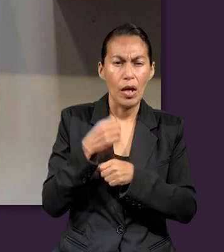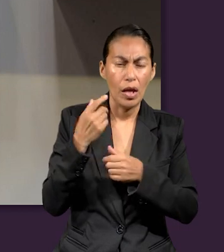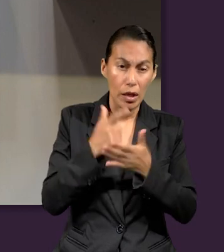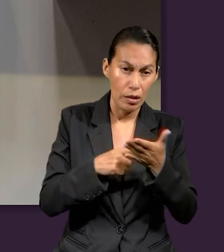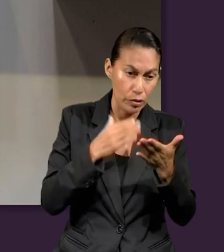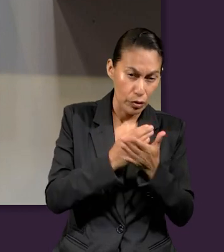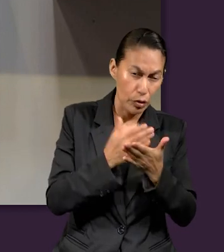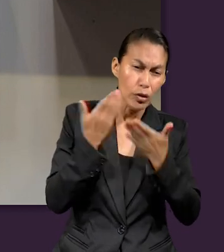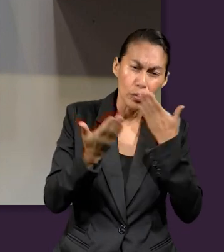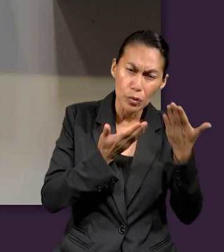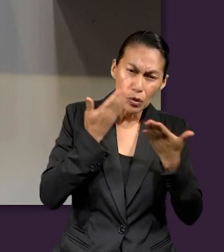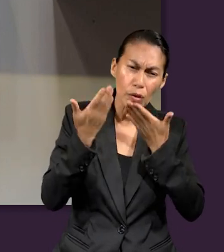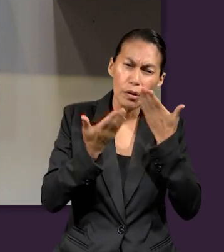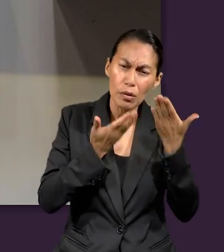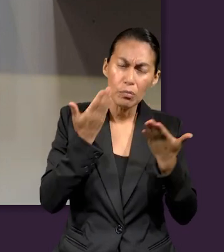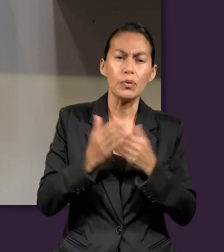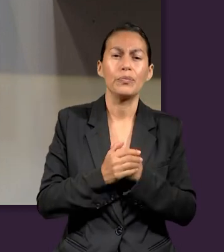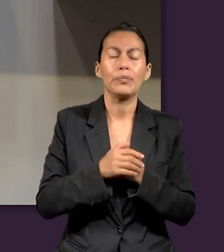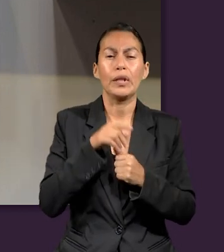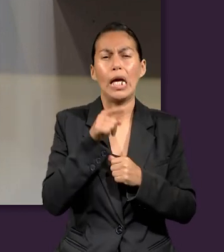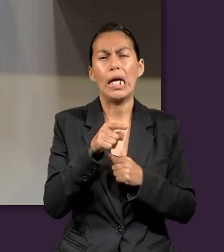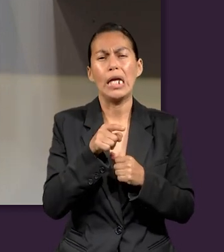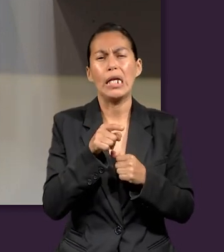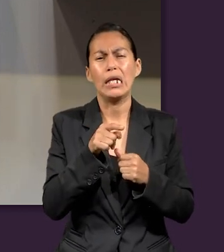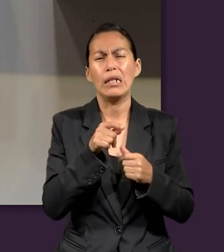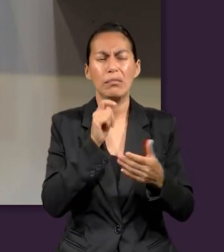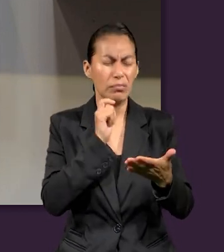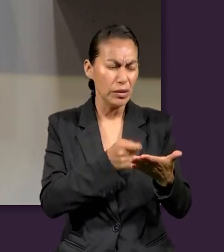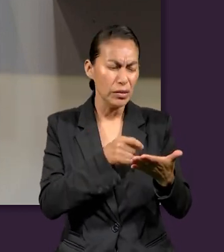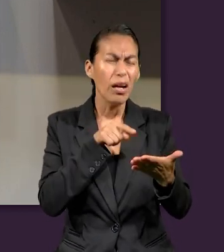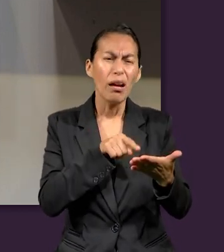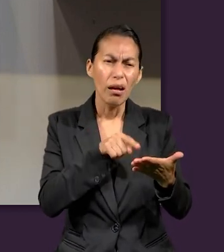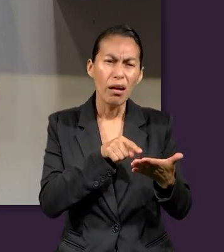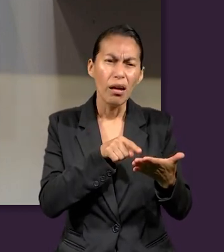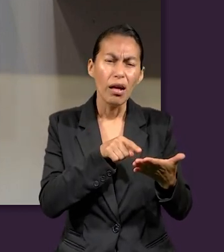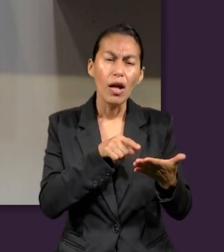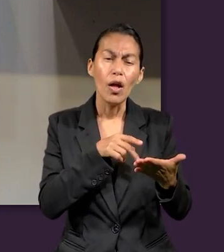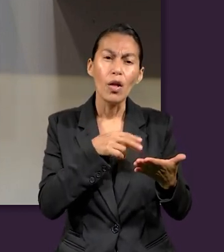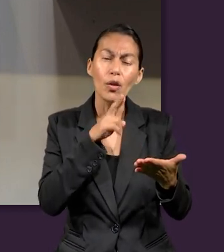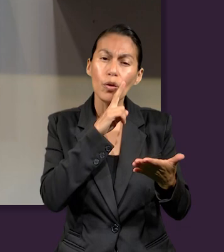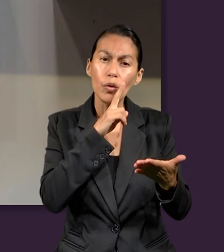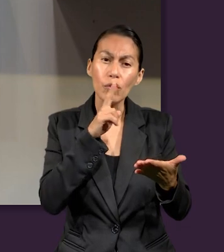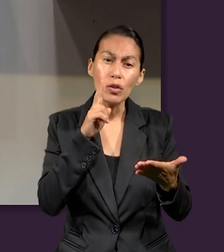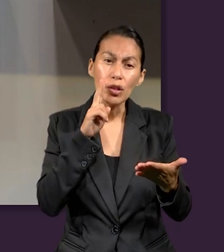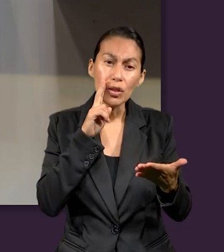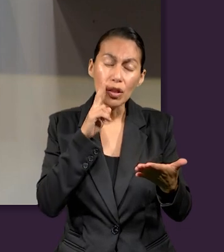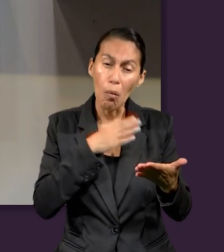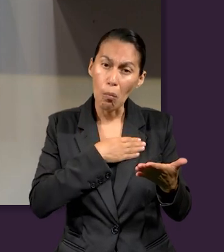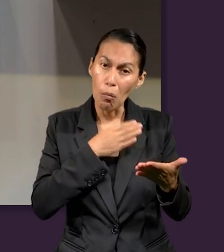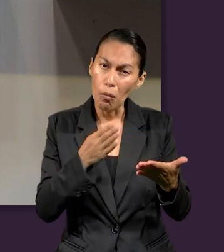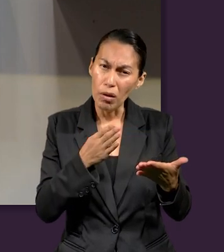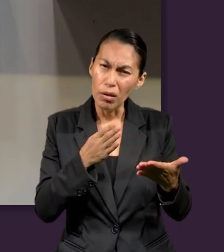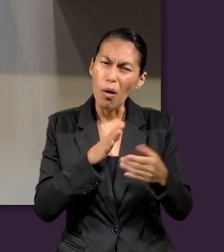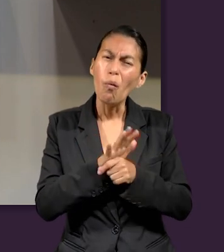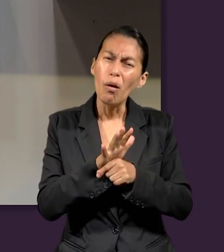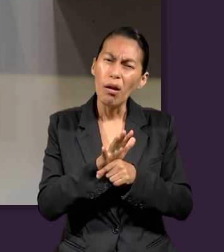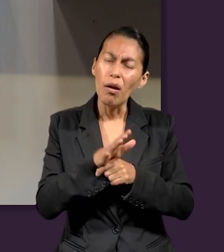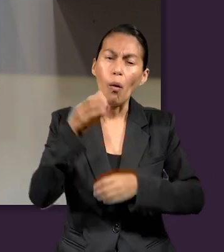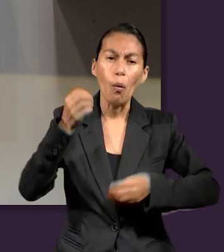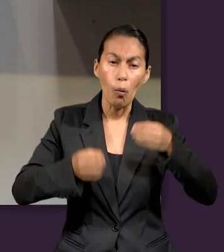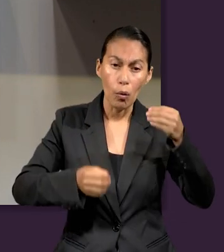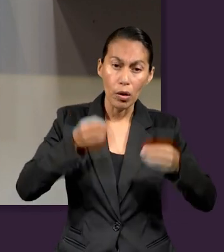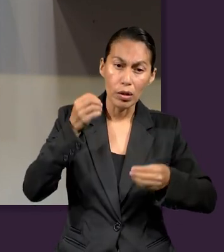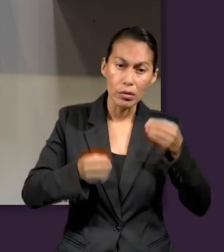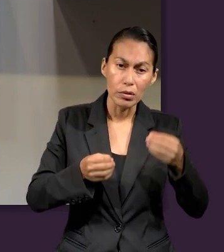buena noticia del juicio y donde ustedes y yo estamos involucrados. ¿Qué piensan de esto ustedes? De que hay una buena noticia de un